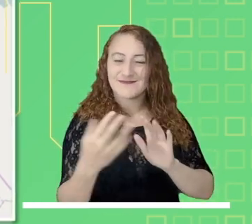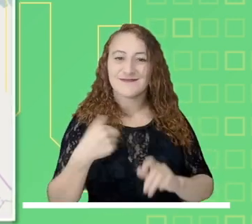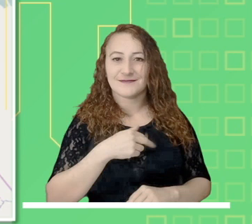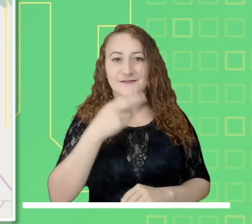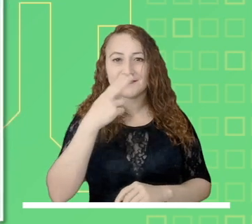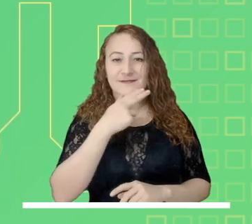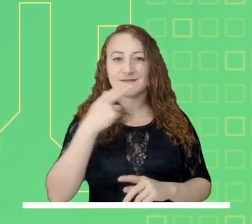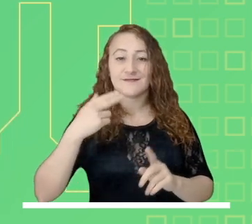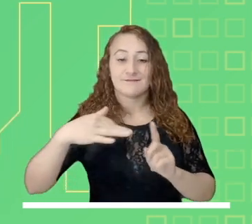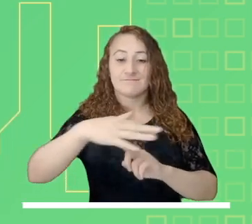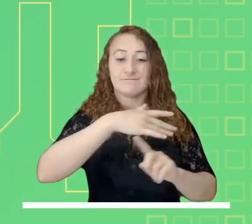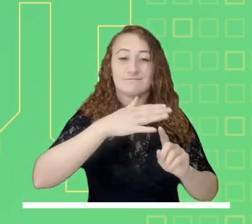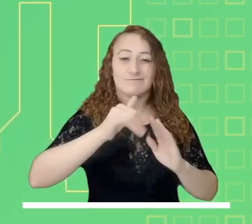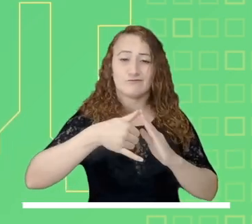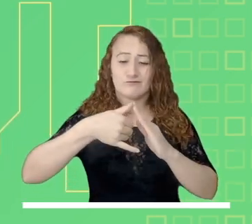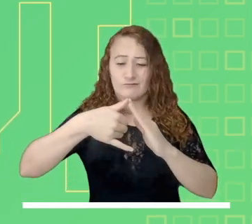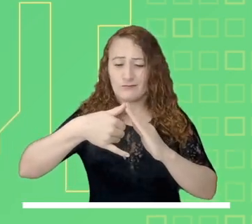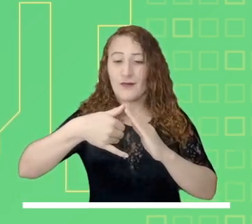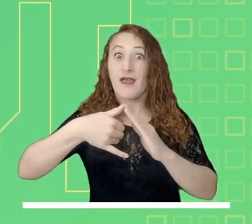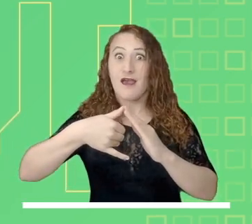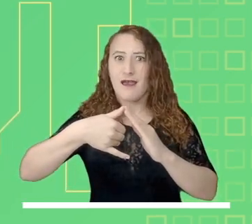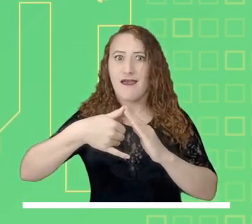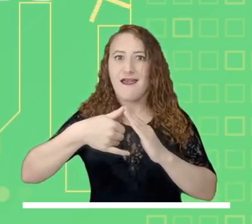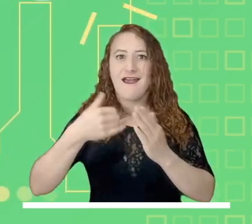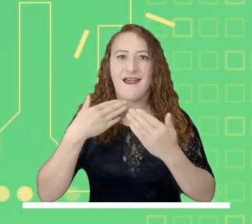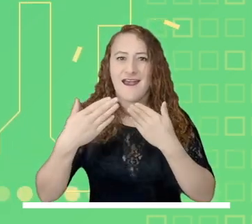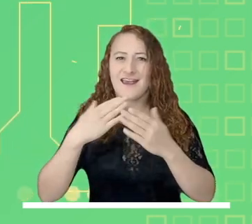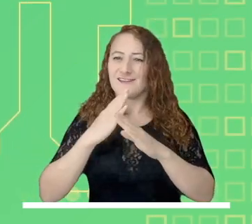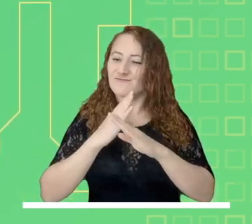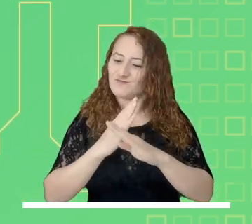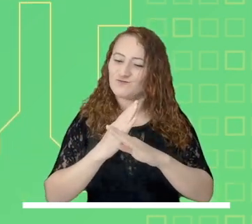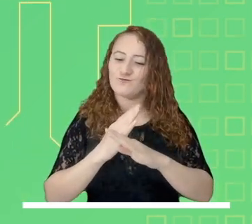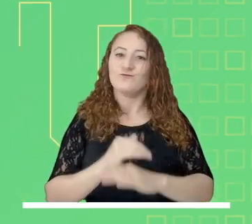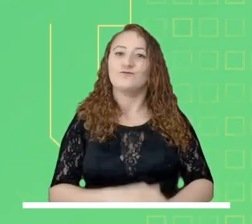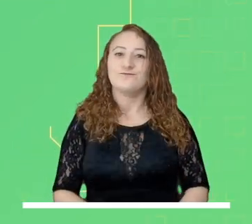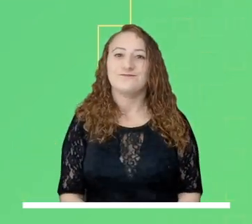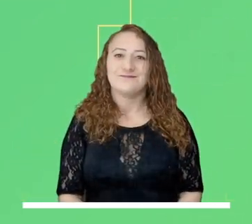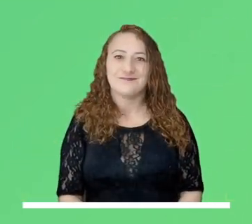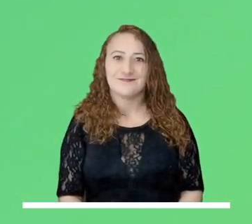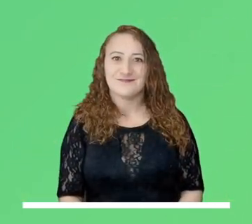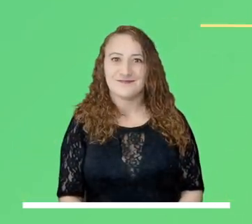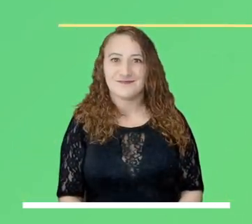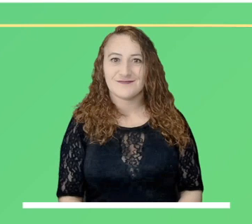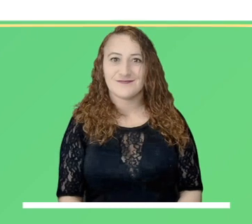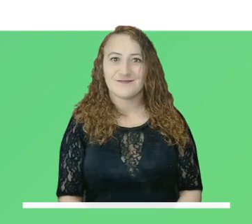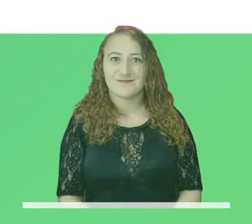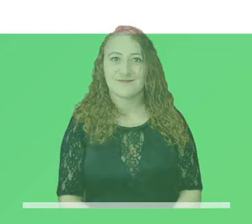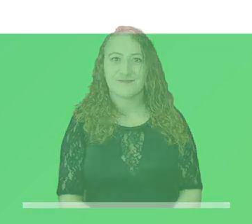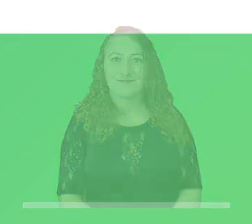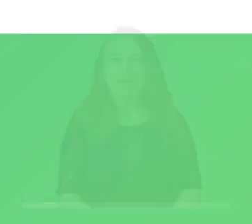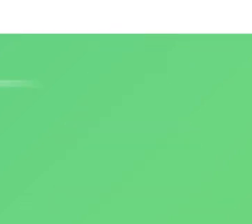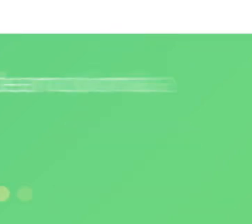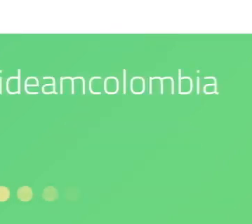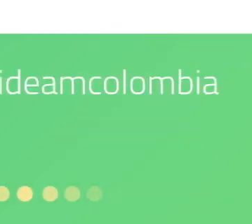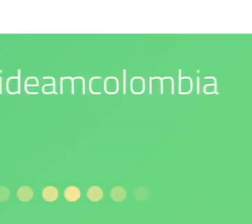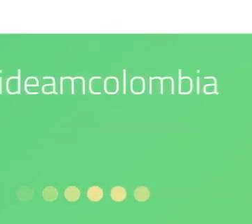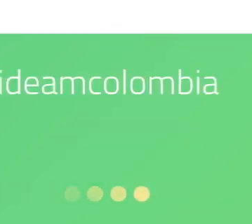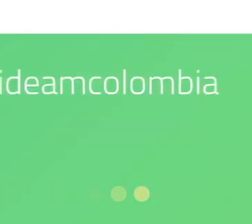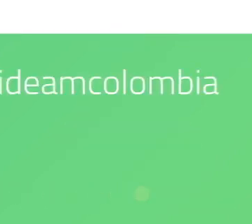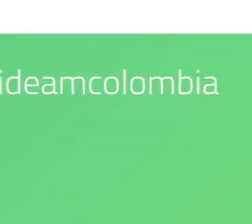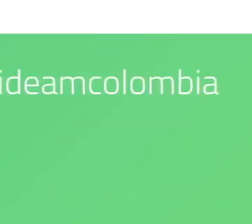cercanías al Golfo de Urabá. Los esperamos en nuestras redes sociales. Nuestro compromiso es con el medio ambiente.